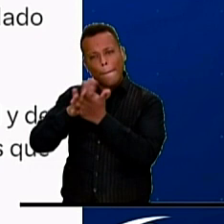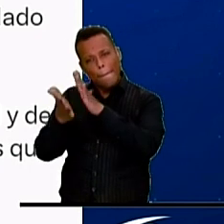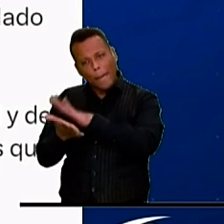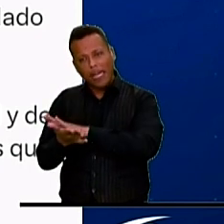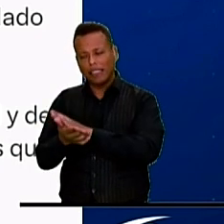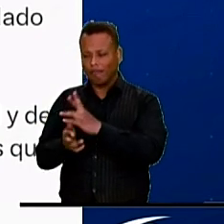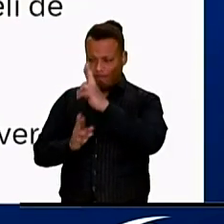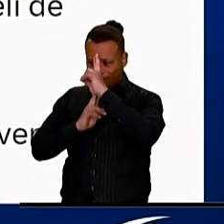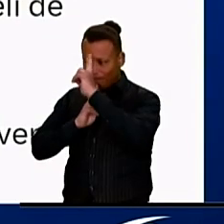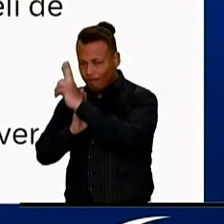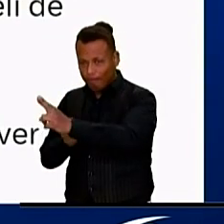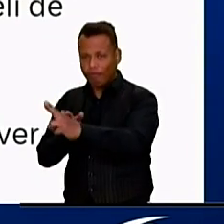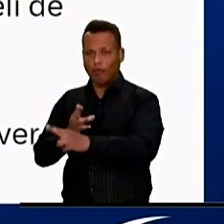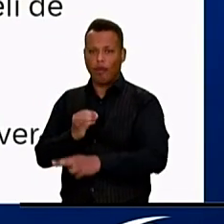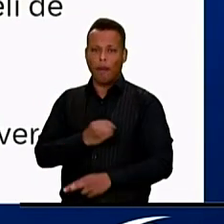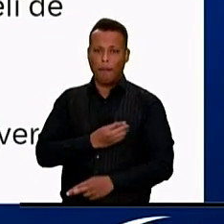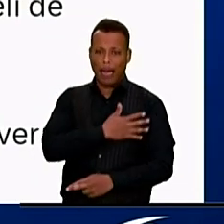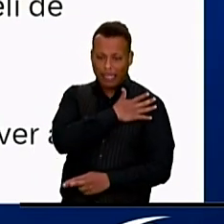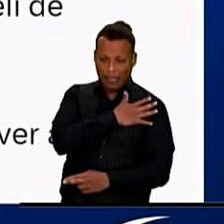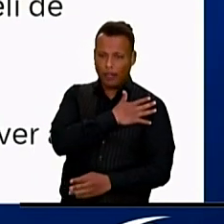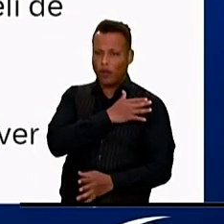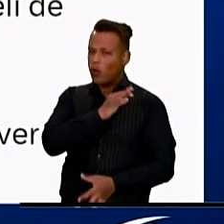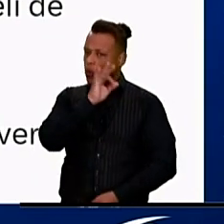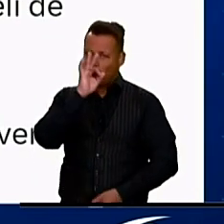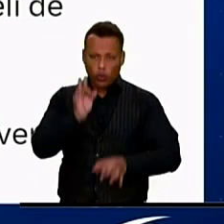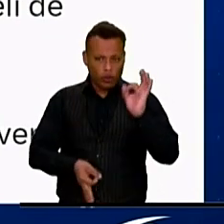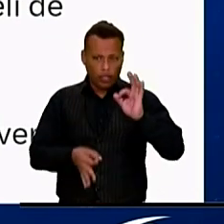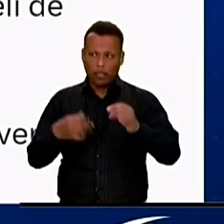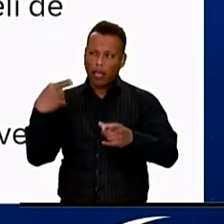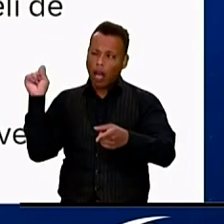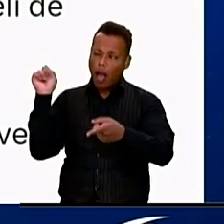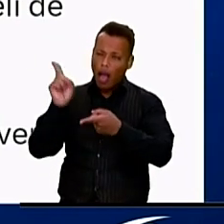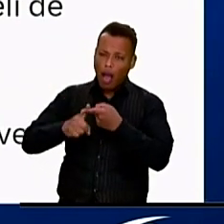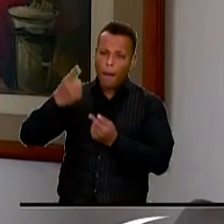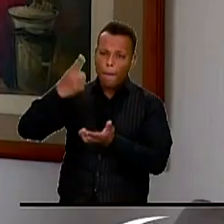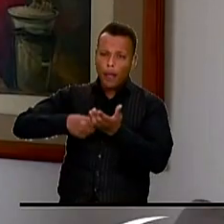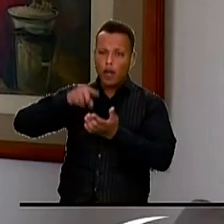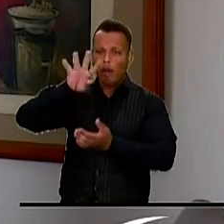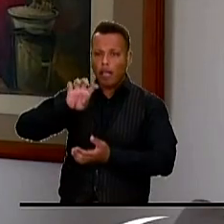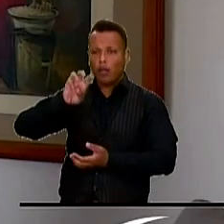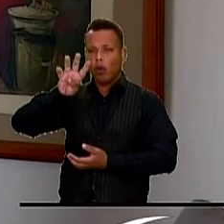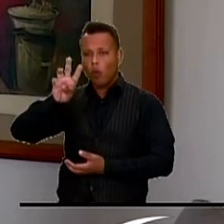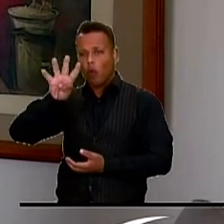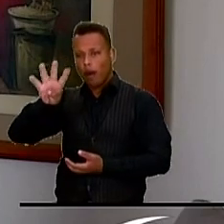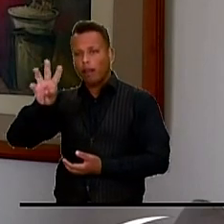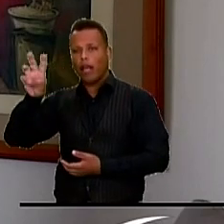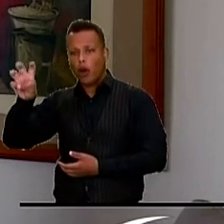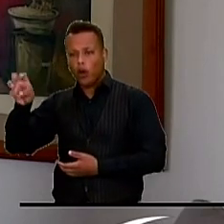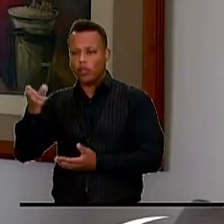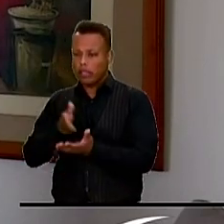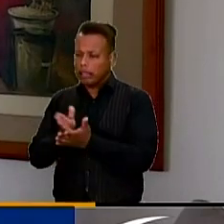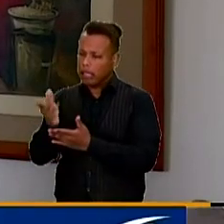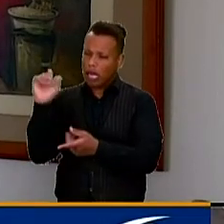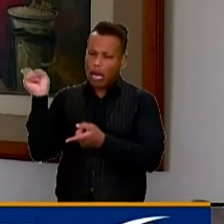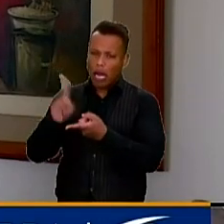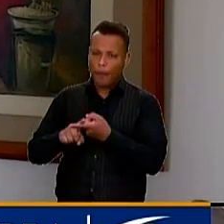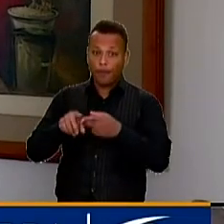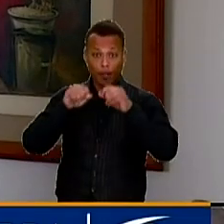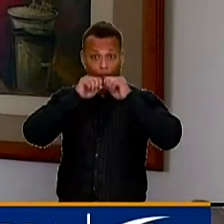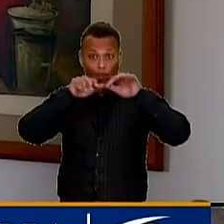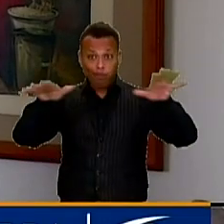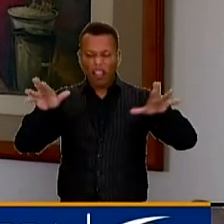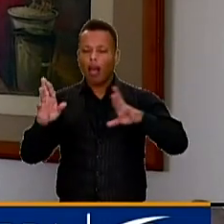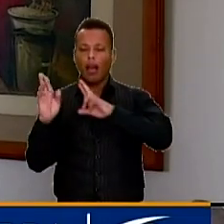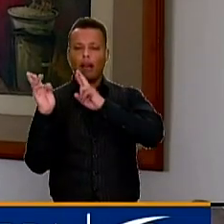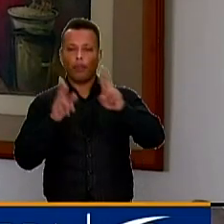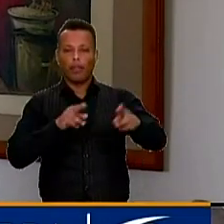reconozca el Estado palestino y la injusticia que han vivido desde 1948. Sobre esta publicación hubo respuesta